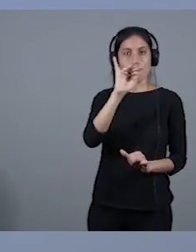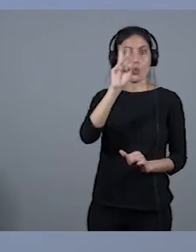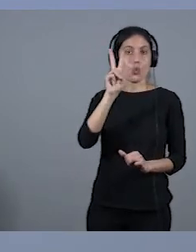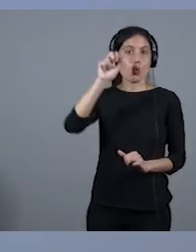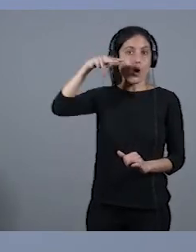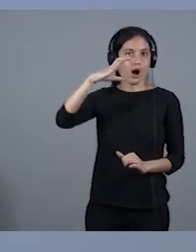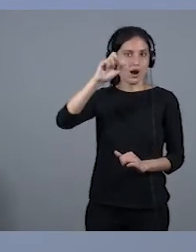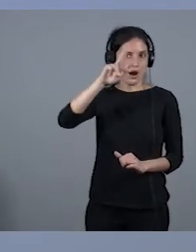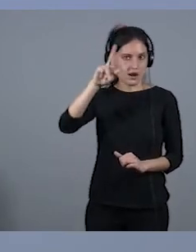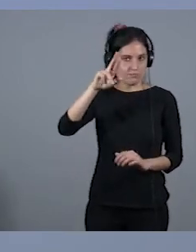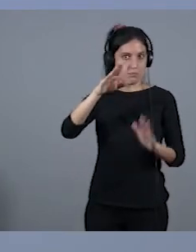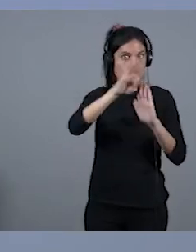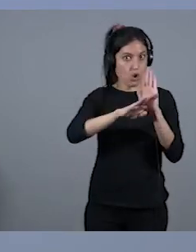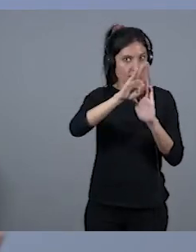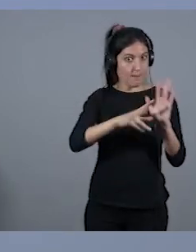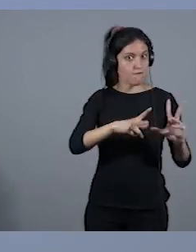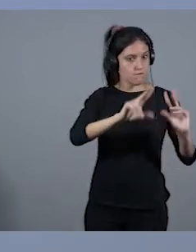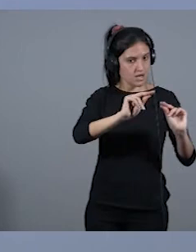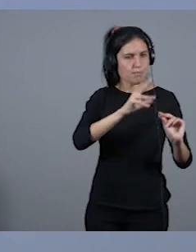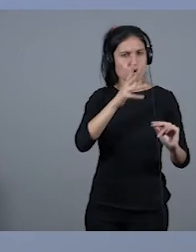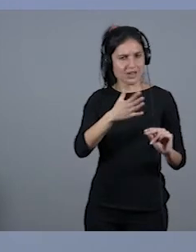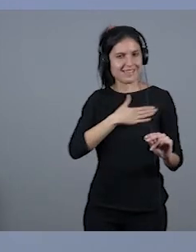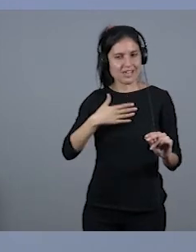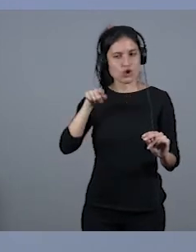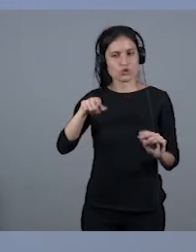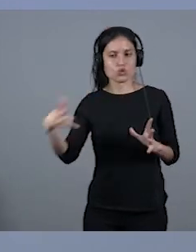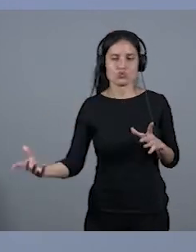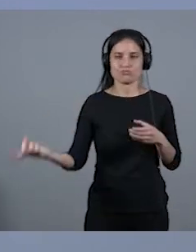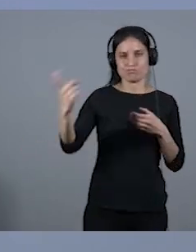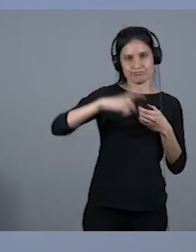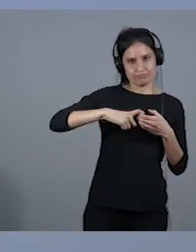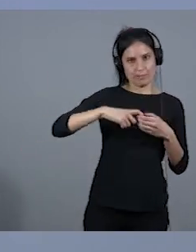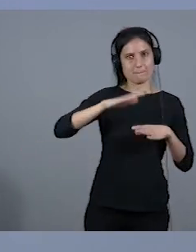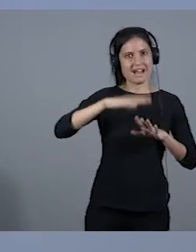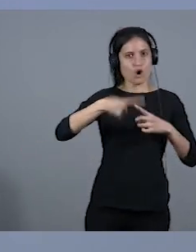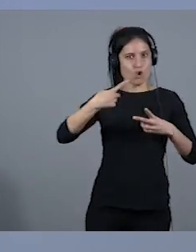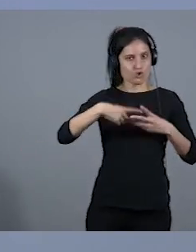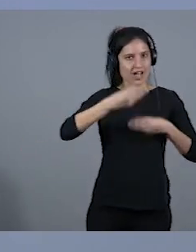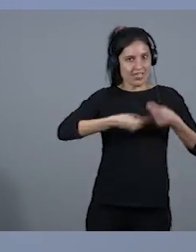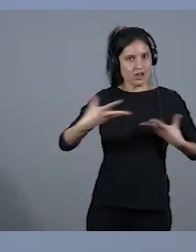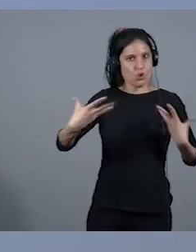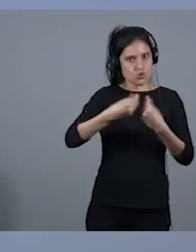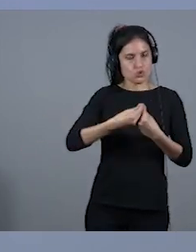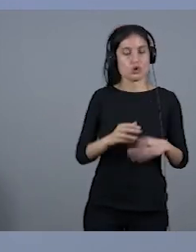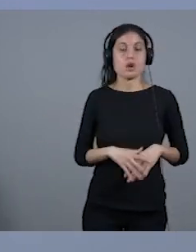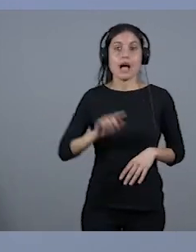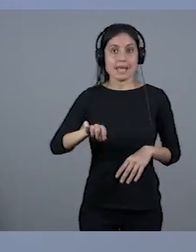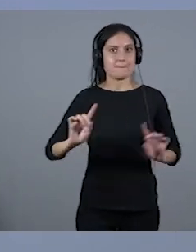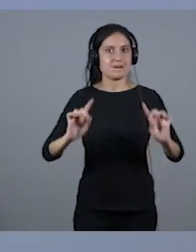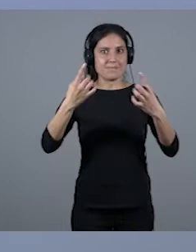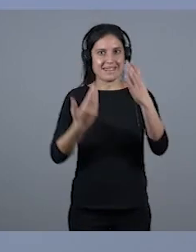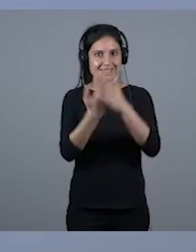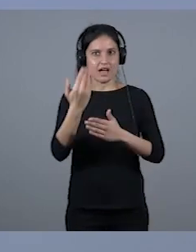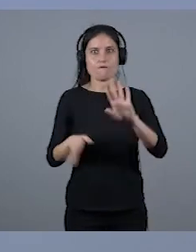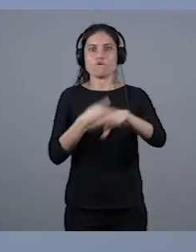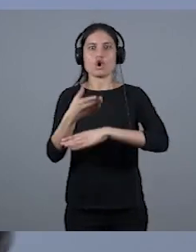que quiero que hagas cosas con nosotros. Y a los 15 años me vi haciendo las crónicas de la Unión Tejina. Llegó el primer día, me dijeron, vete para que veas cómo lo hace